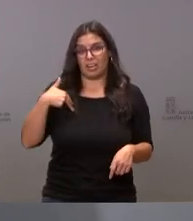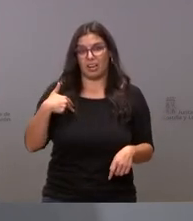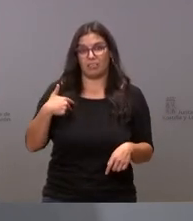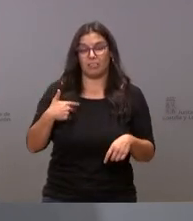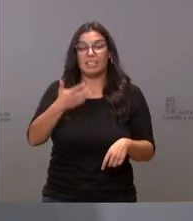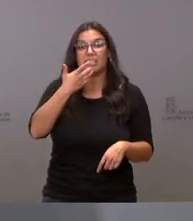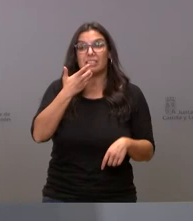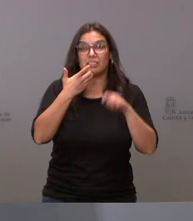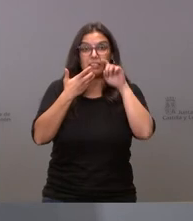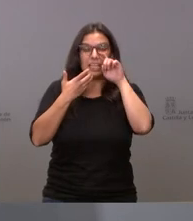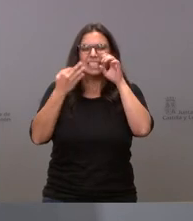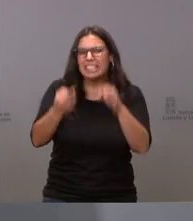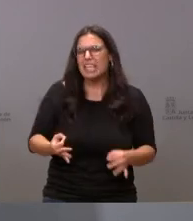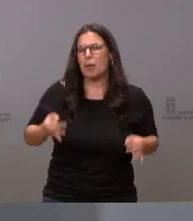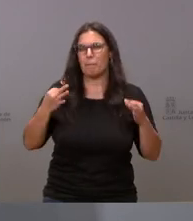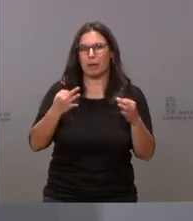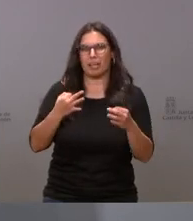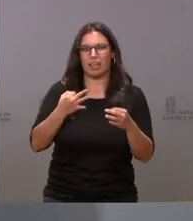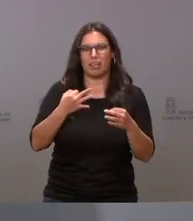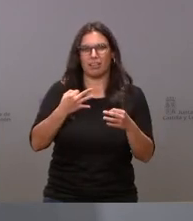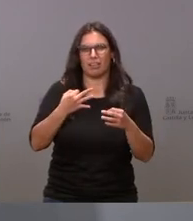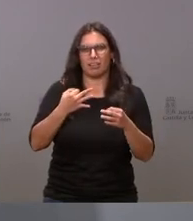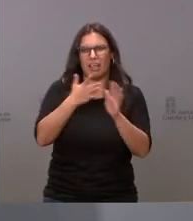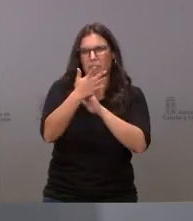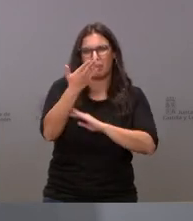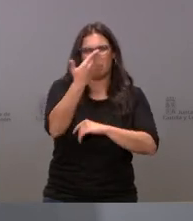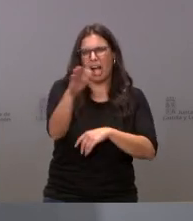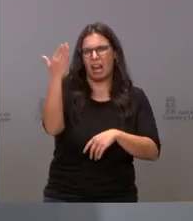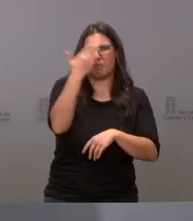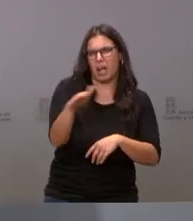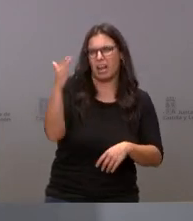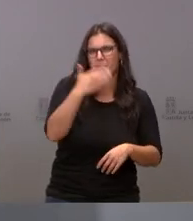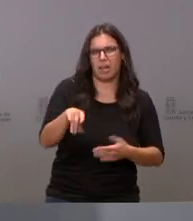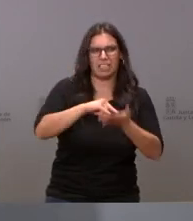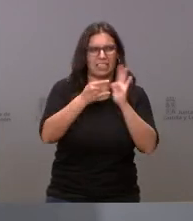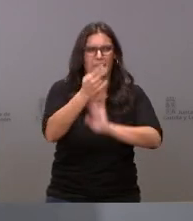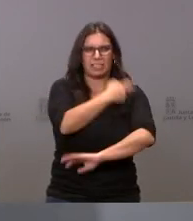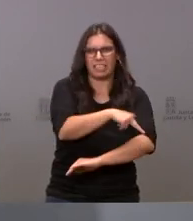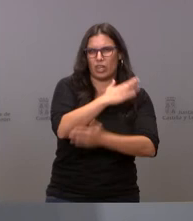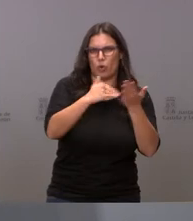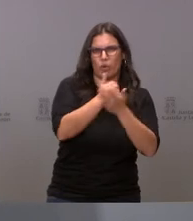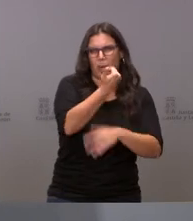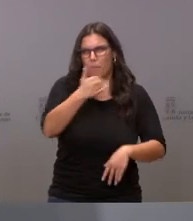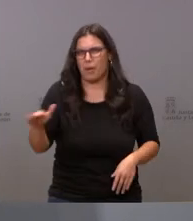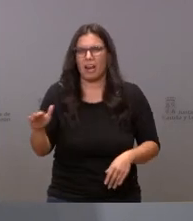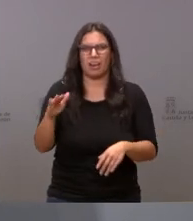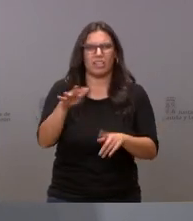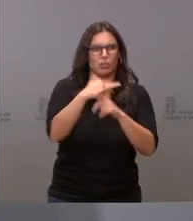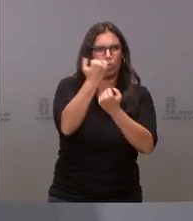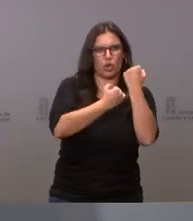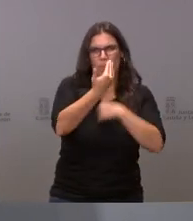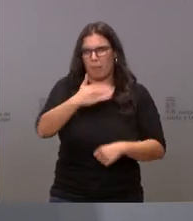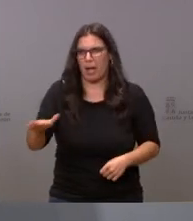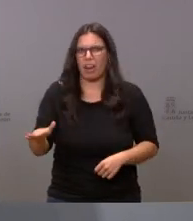cuando uno se dedica sistemáticamente a hablar mal mal de su sistema sanitario mal de su comunidad autónoma mal de su situación económica